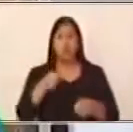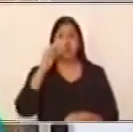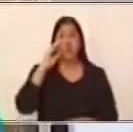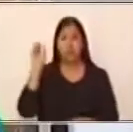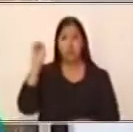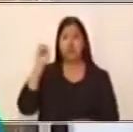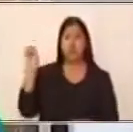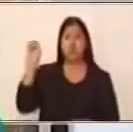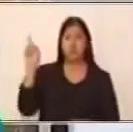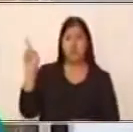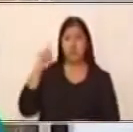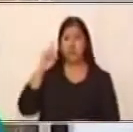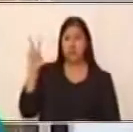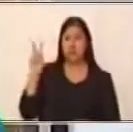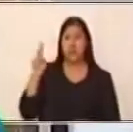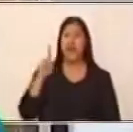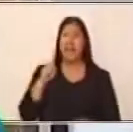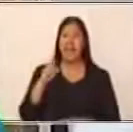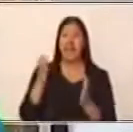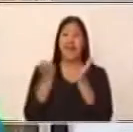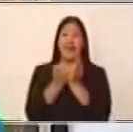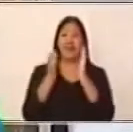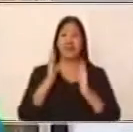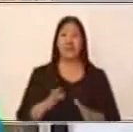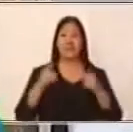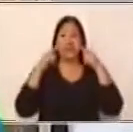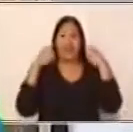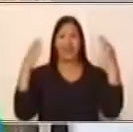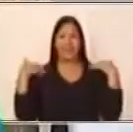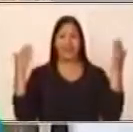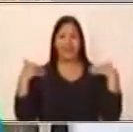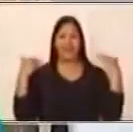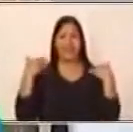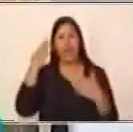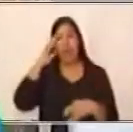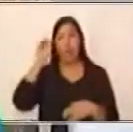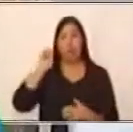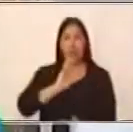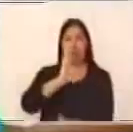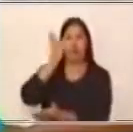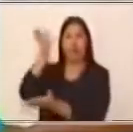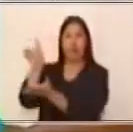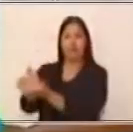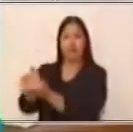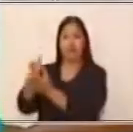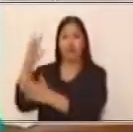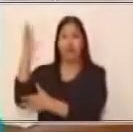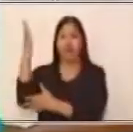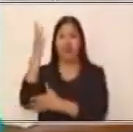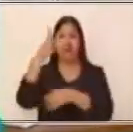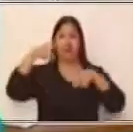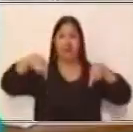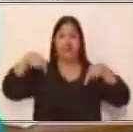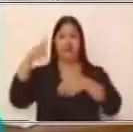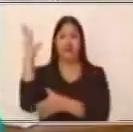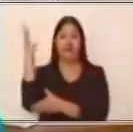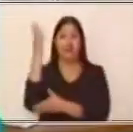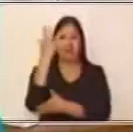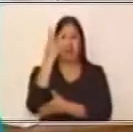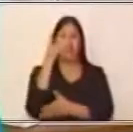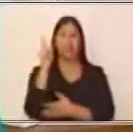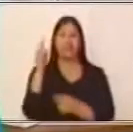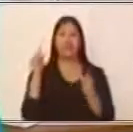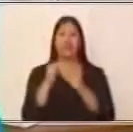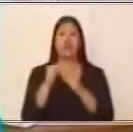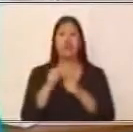dice los estudiantes están contentos porque fueron al parque. La palabra que está en otro color es la palabra de